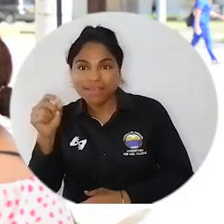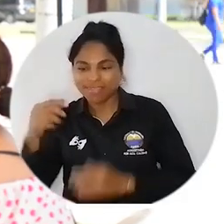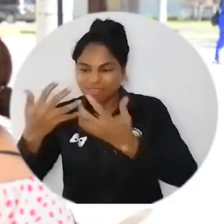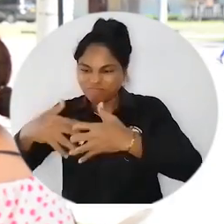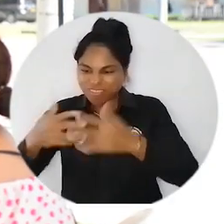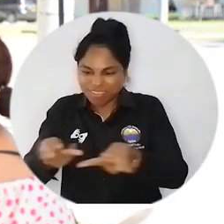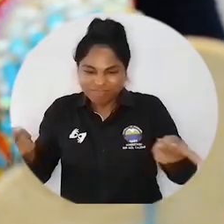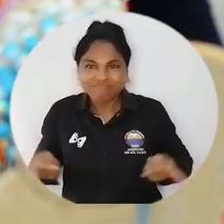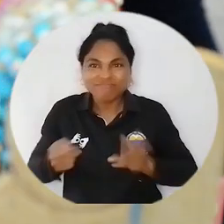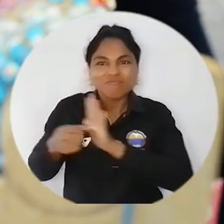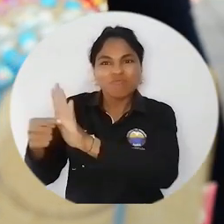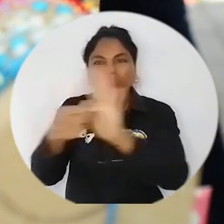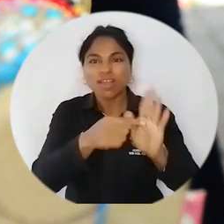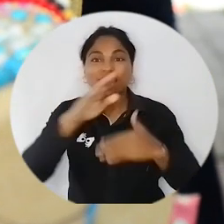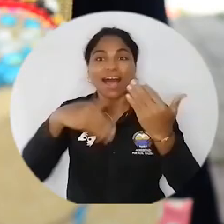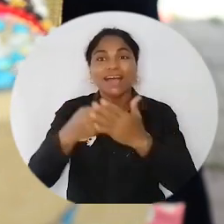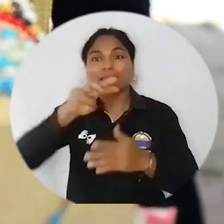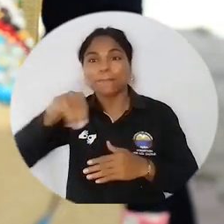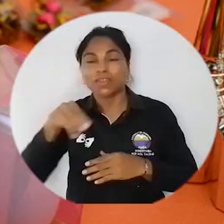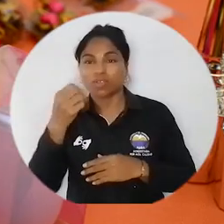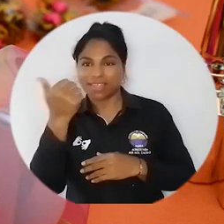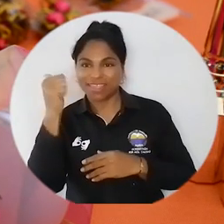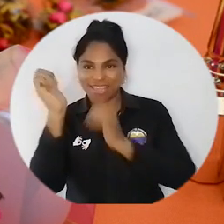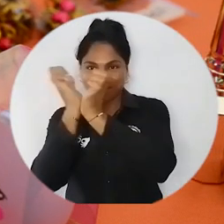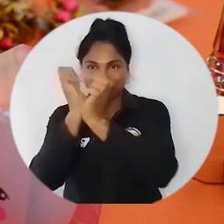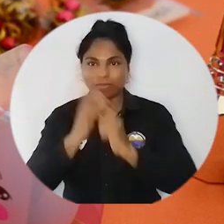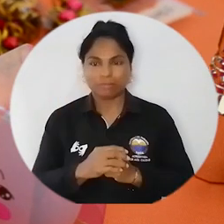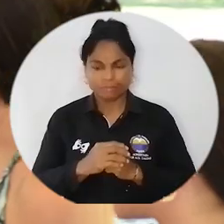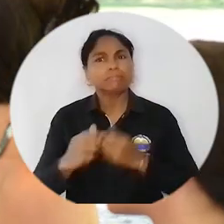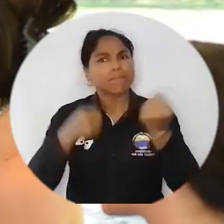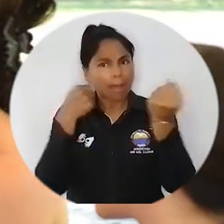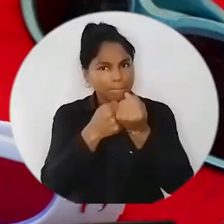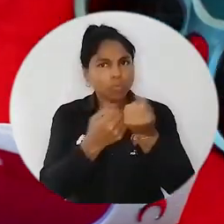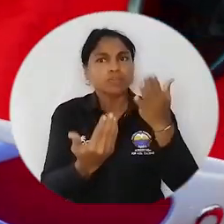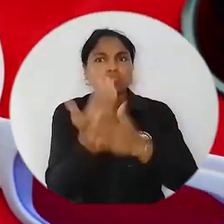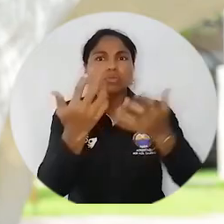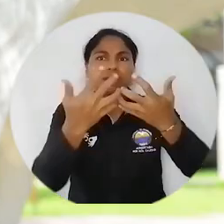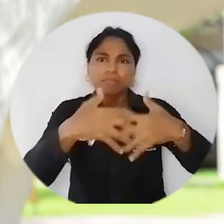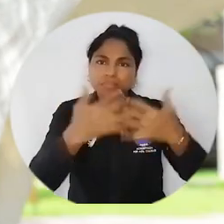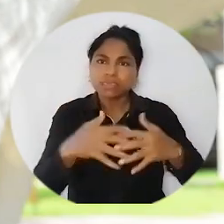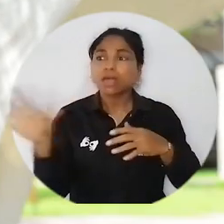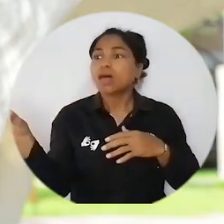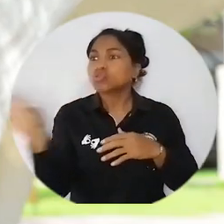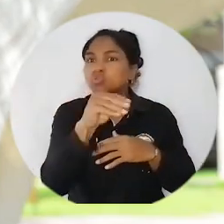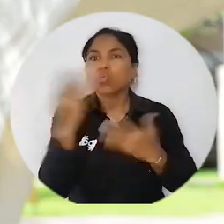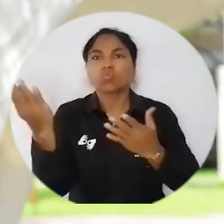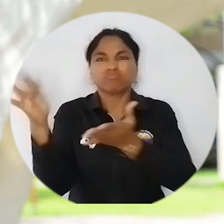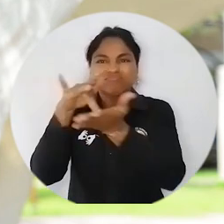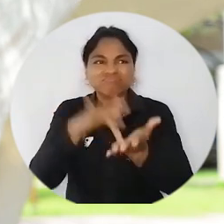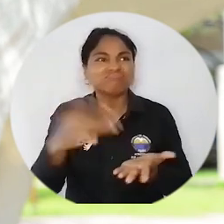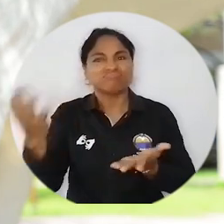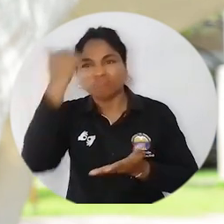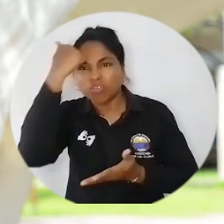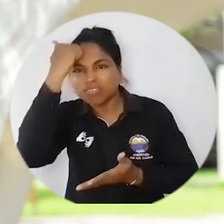sus ideas de negocio hasta el próximo miércoles 10 de mayo. Que apoyen estos nuevos emprendimientos, estas nuevas empresas, a todos los miembros de la comunidad universitaria,